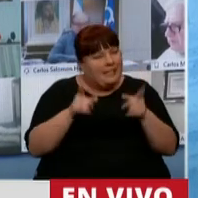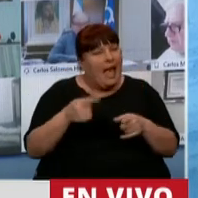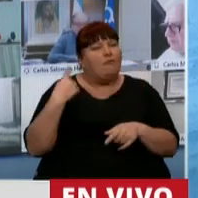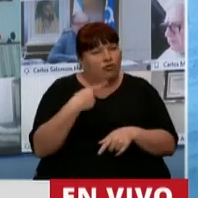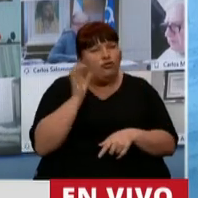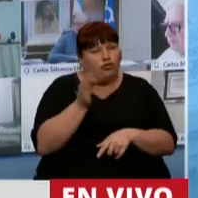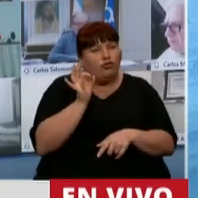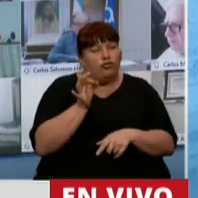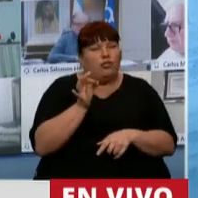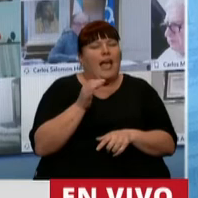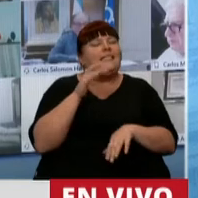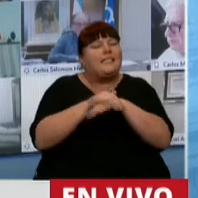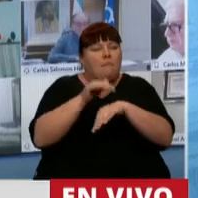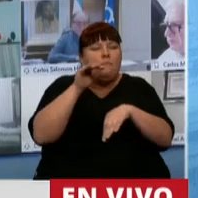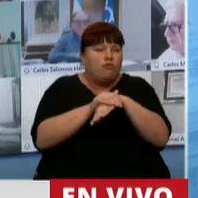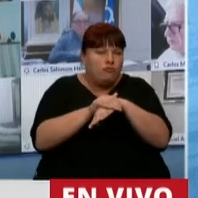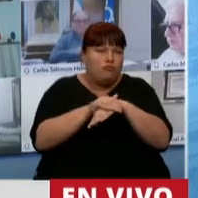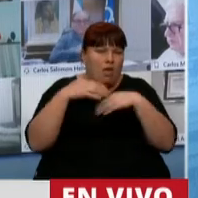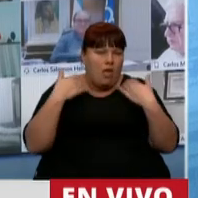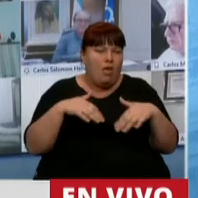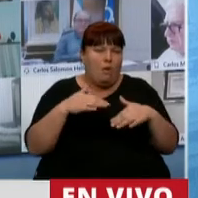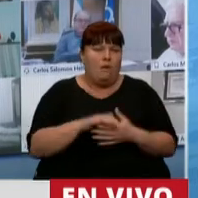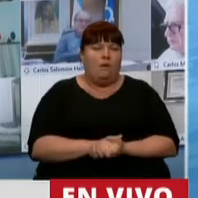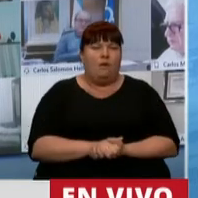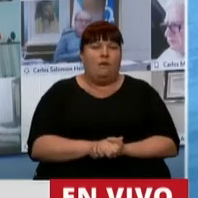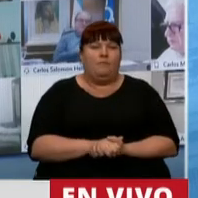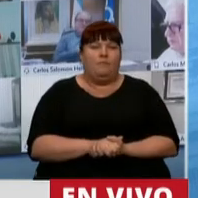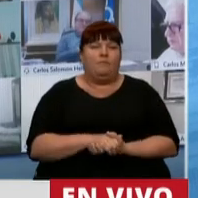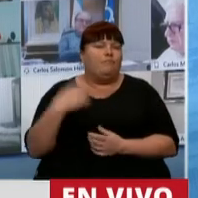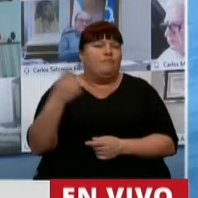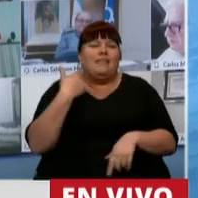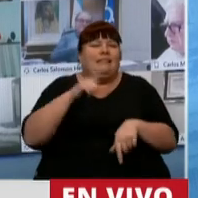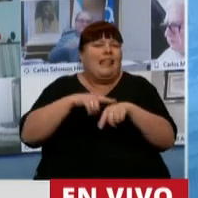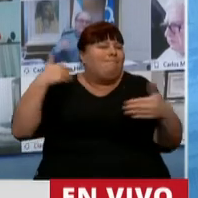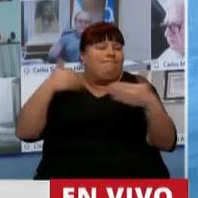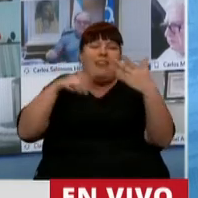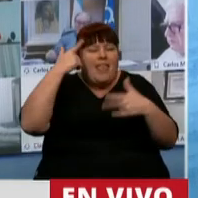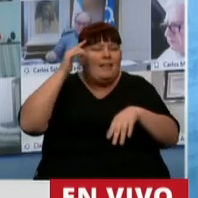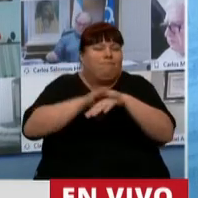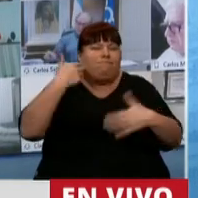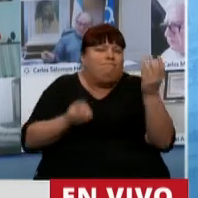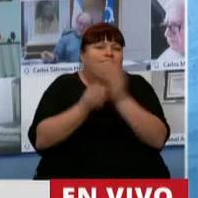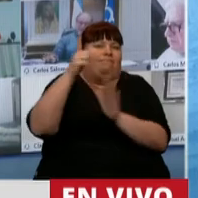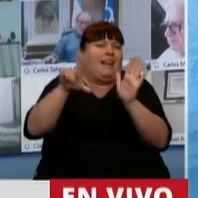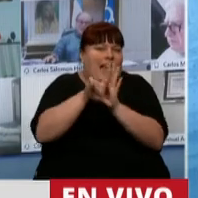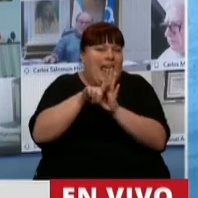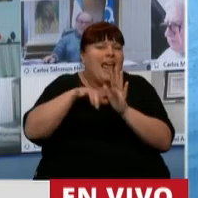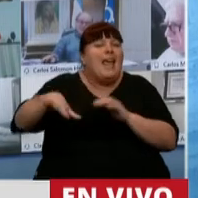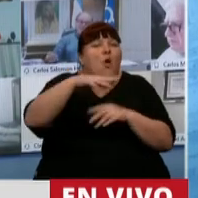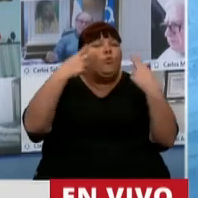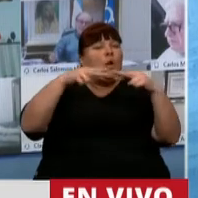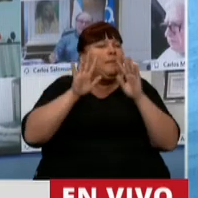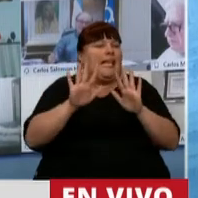entendemos la responsabilidad y que nos apremian los tiempos y que el sector está